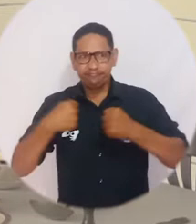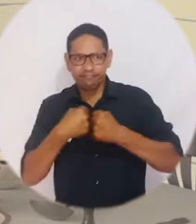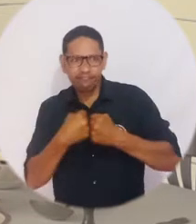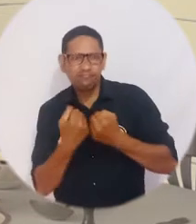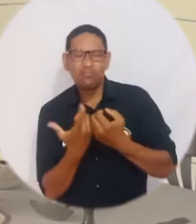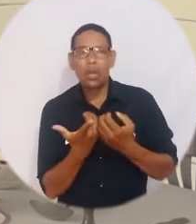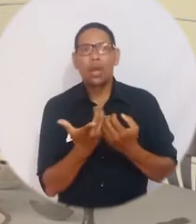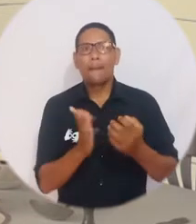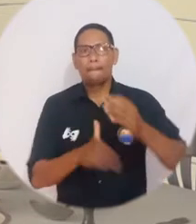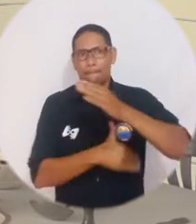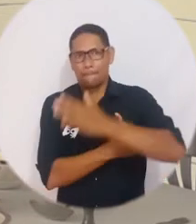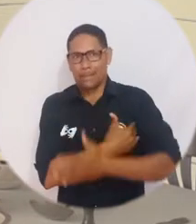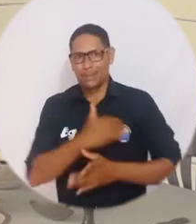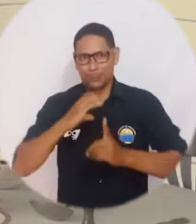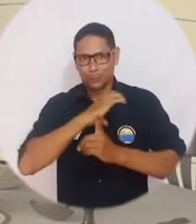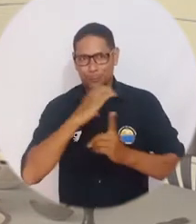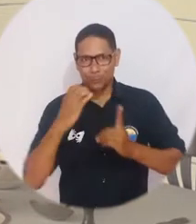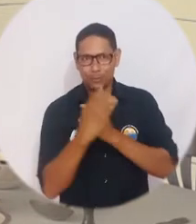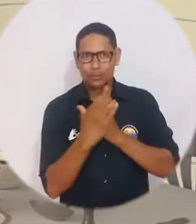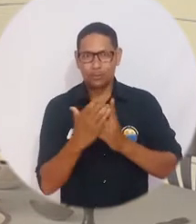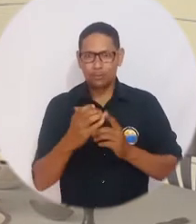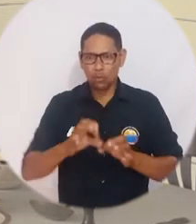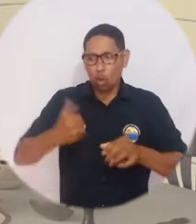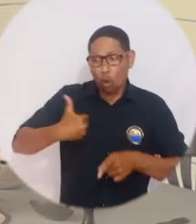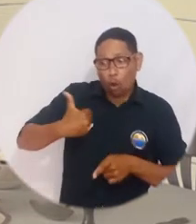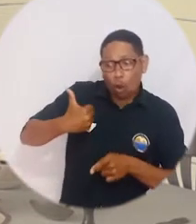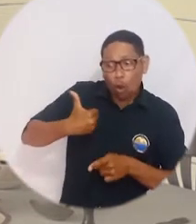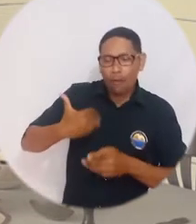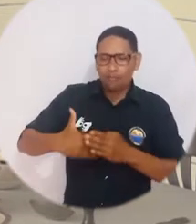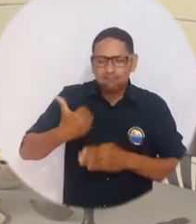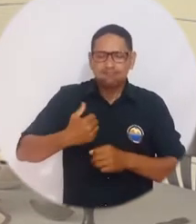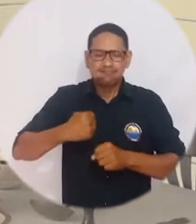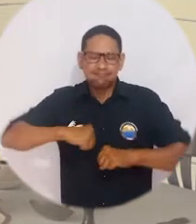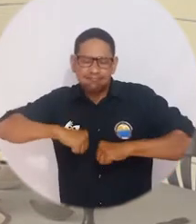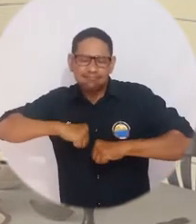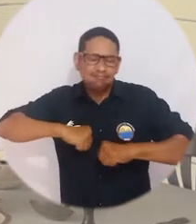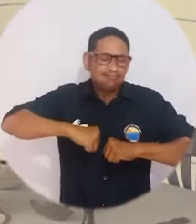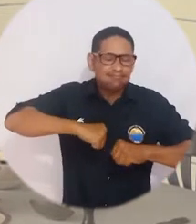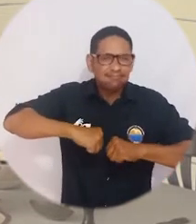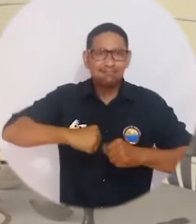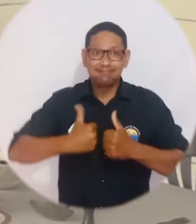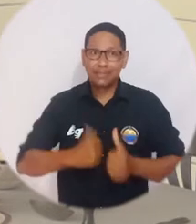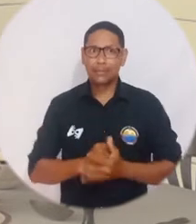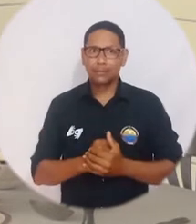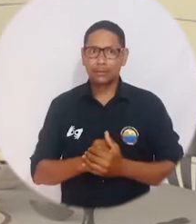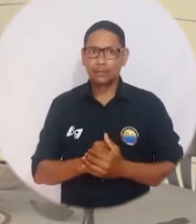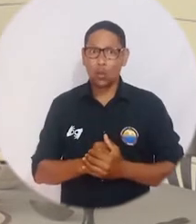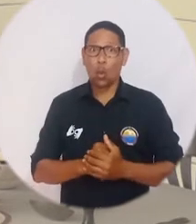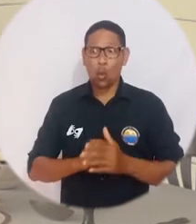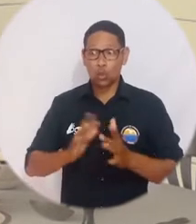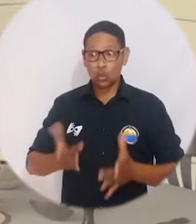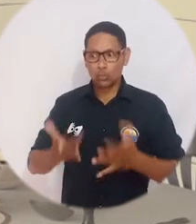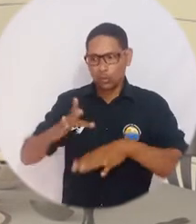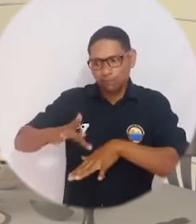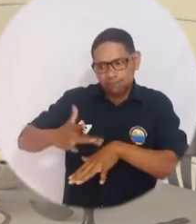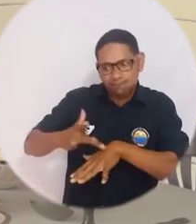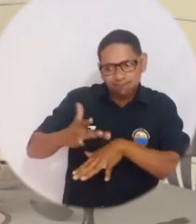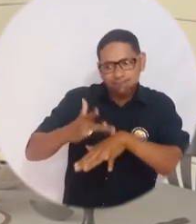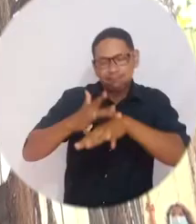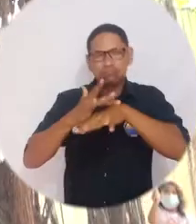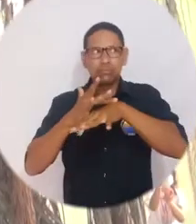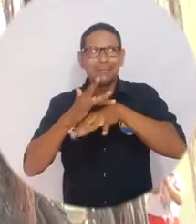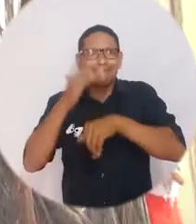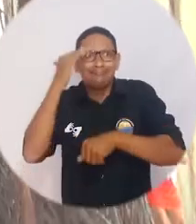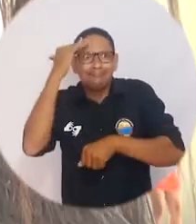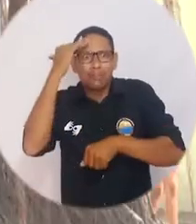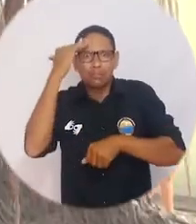asocio concertado con el Ministerio de Cultura sobre el trabajo de vocaciones tempranas en nuestra juventud, en nuestros niños. Este es un